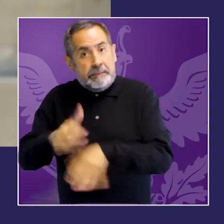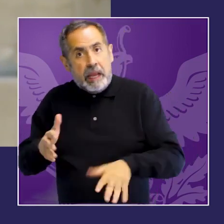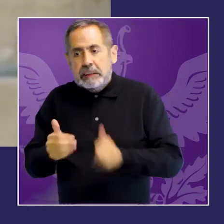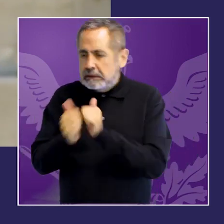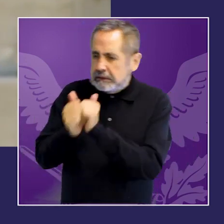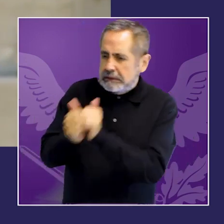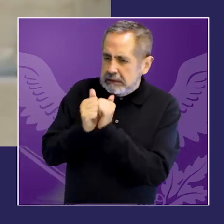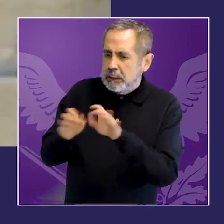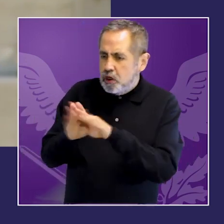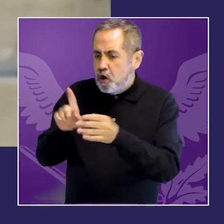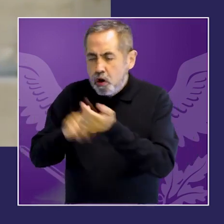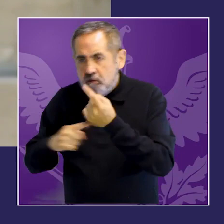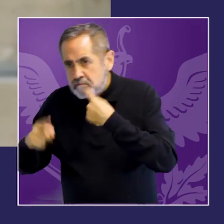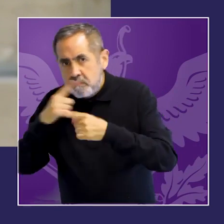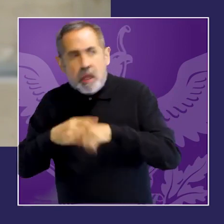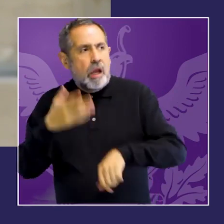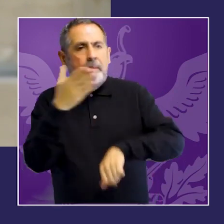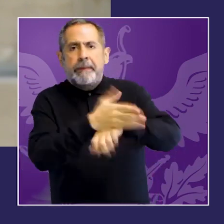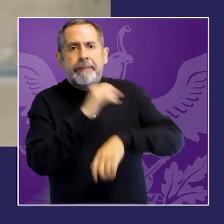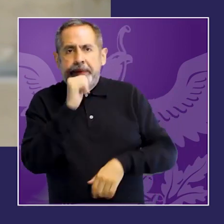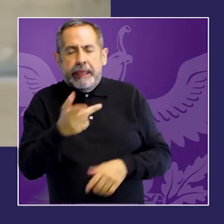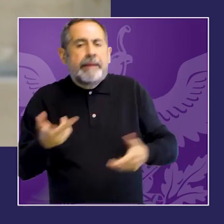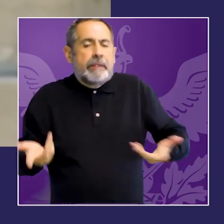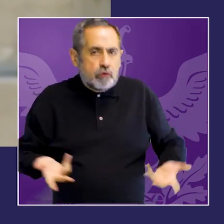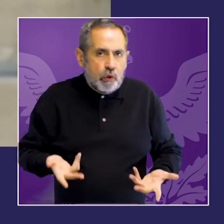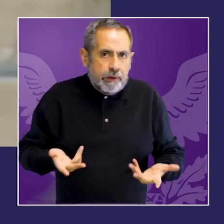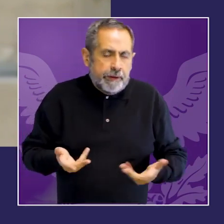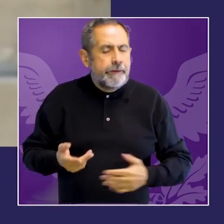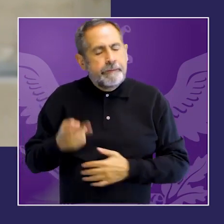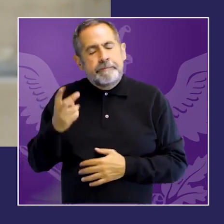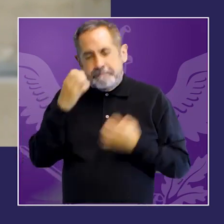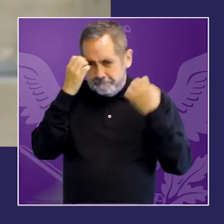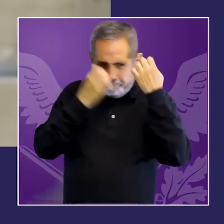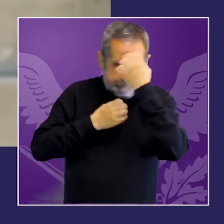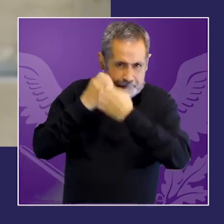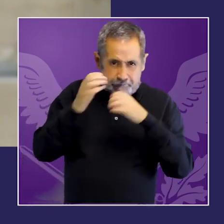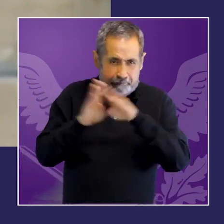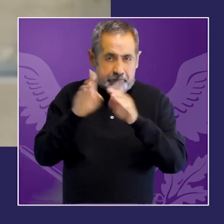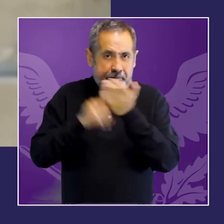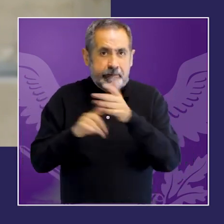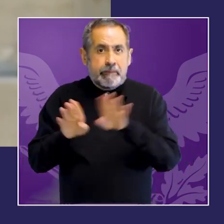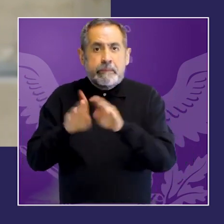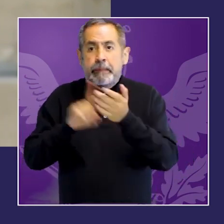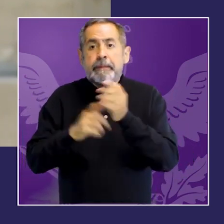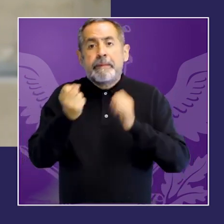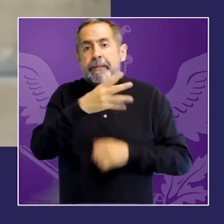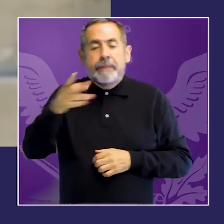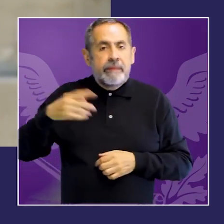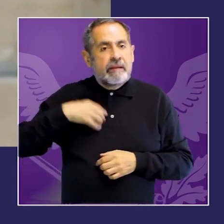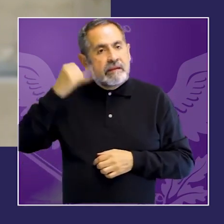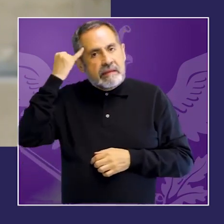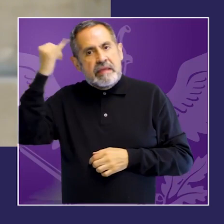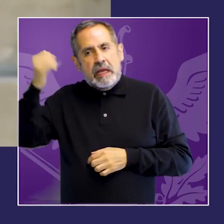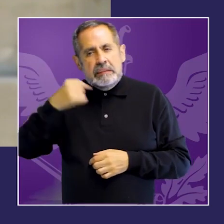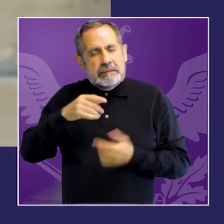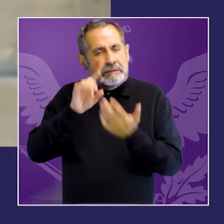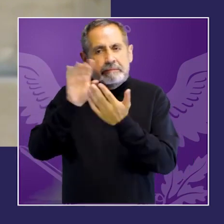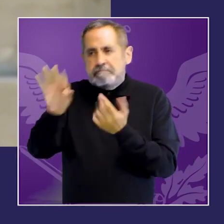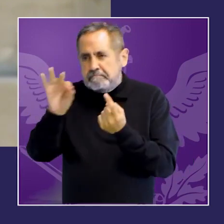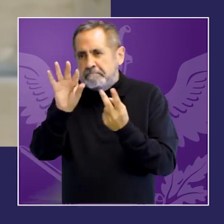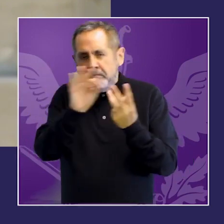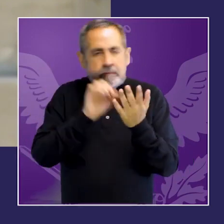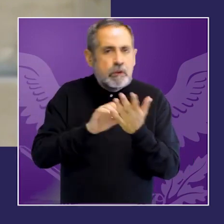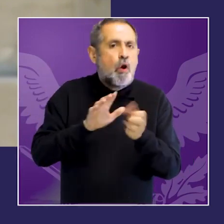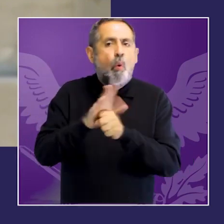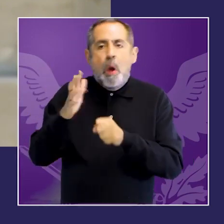analizar cómo impactaron esas normas en las víctimas directas e indirectas y cómo se puede construir una